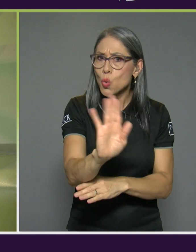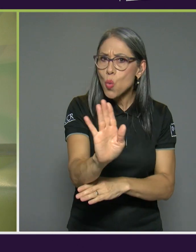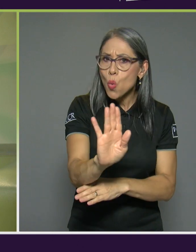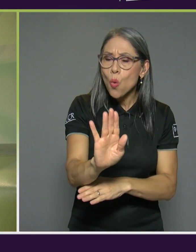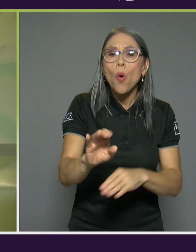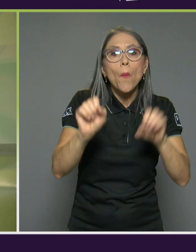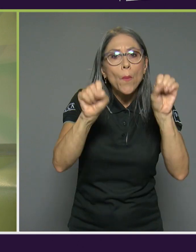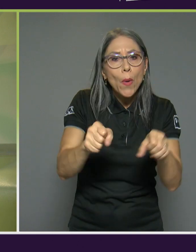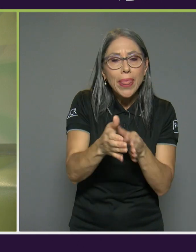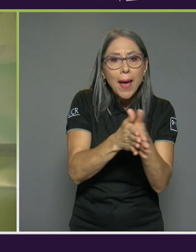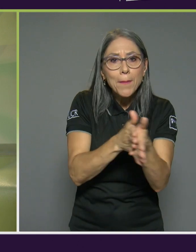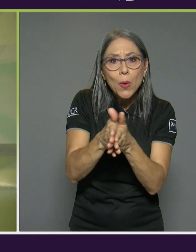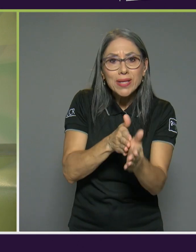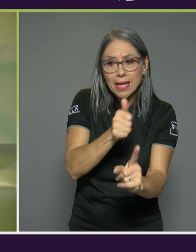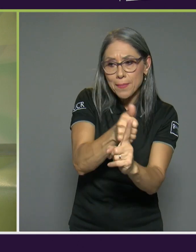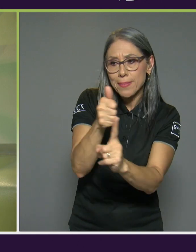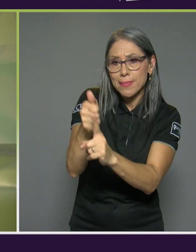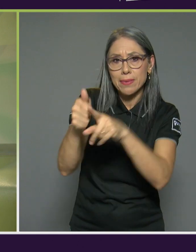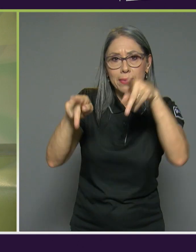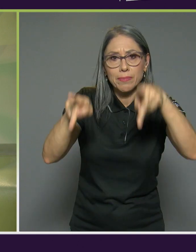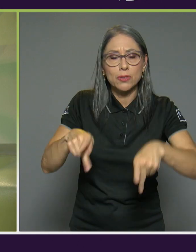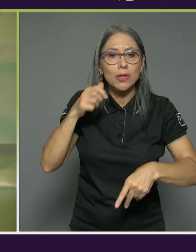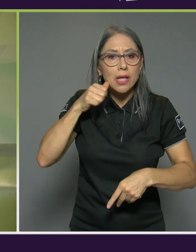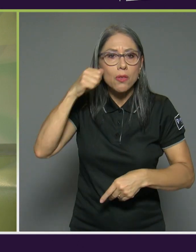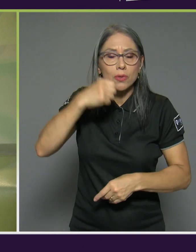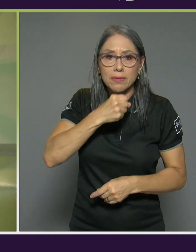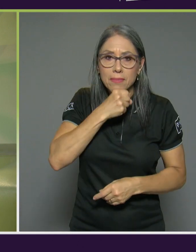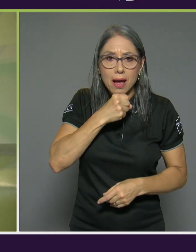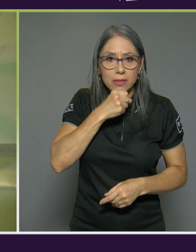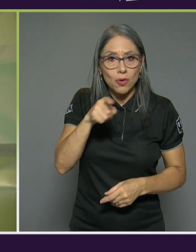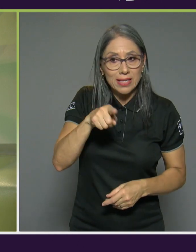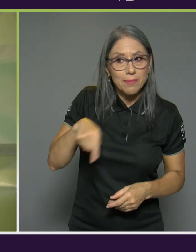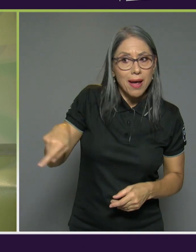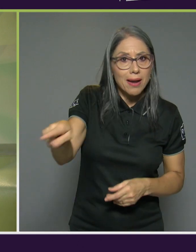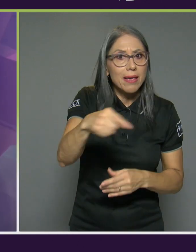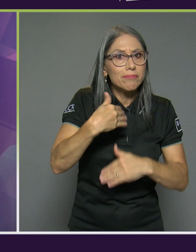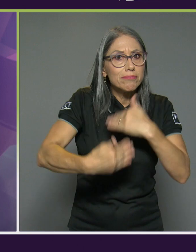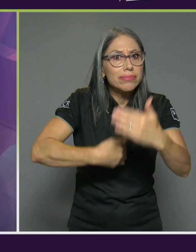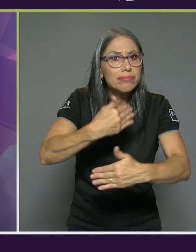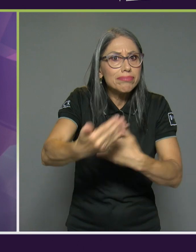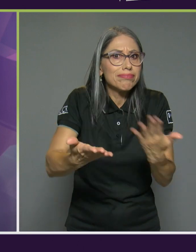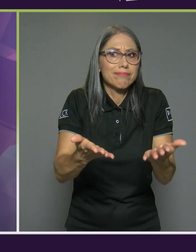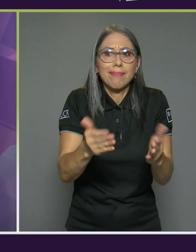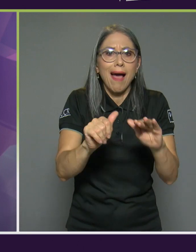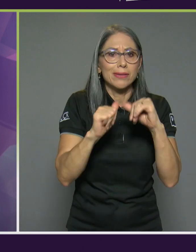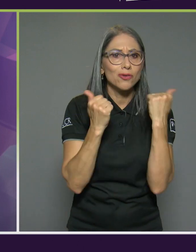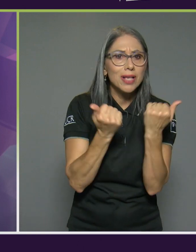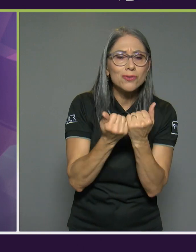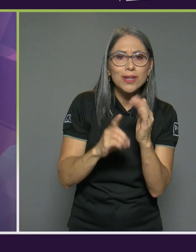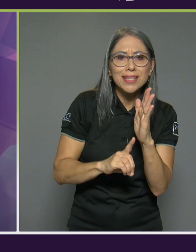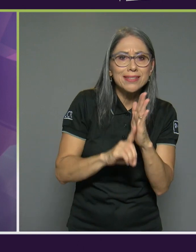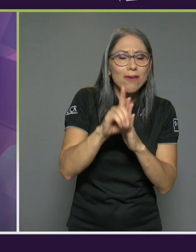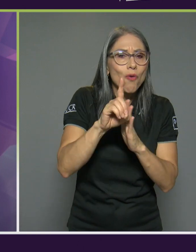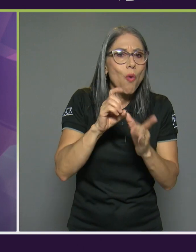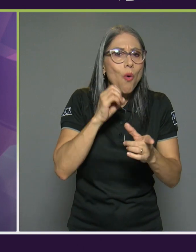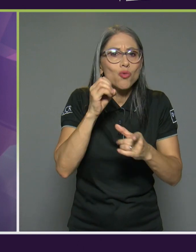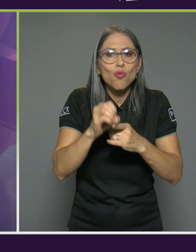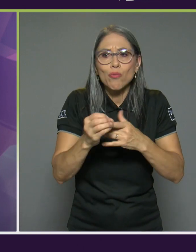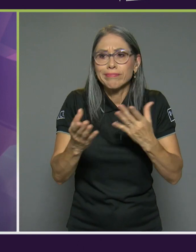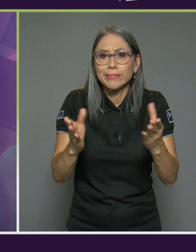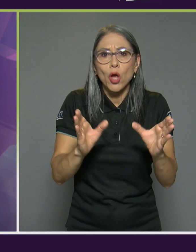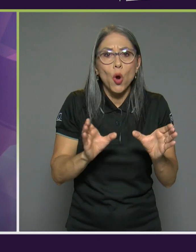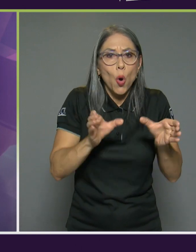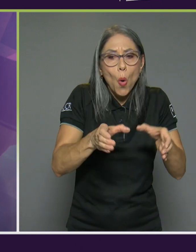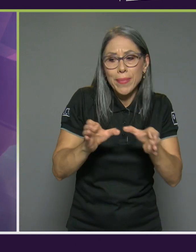mayores para esas y otras actividades comunitarias verdad las asociaciones de desarrollo no sé de repente comités